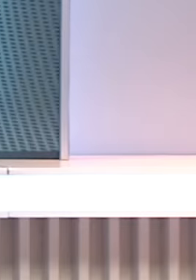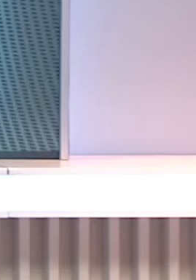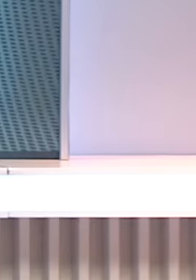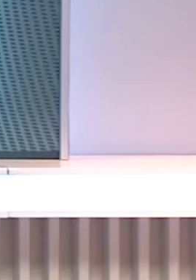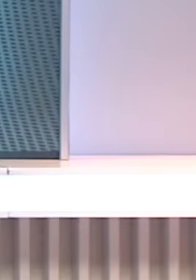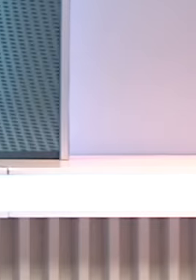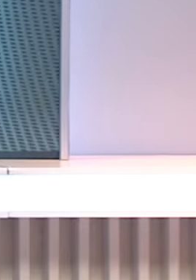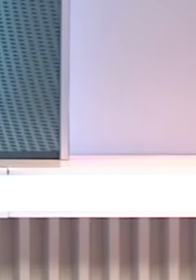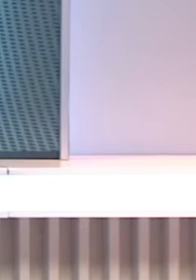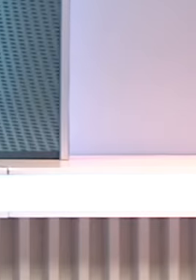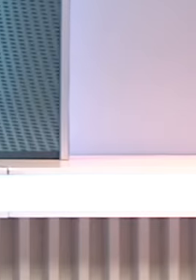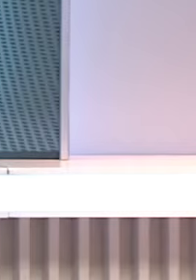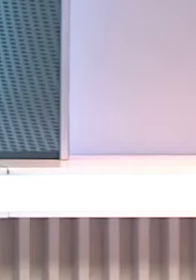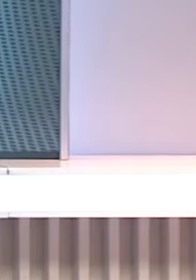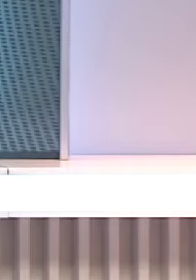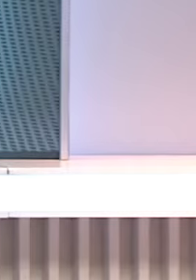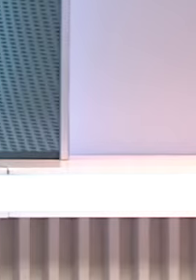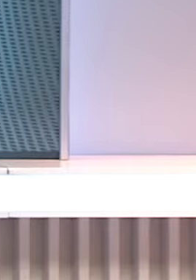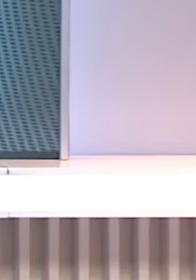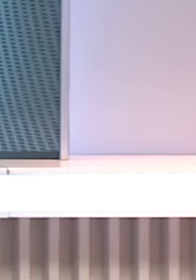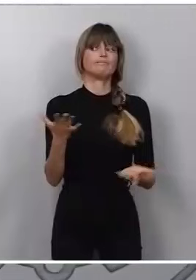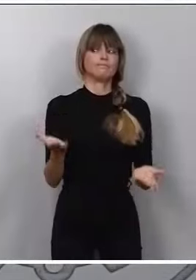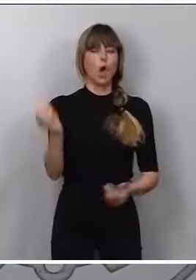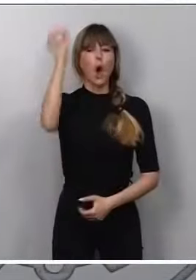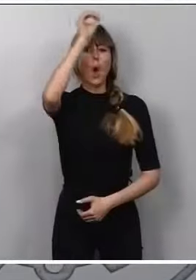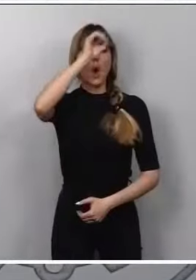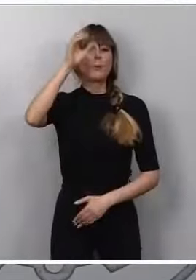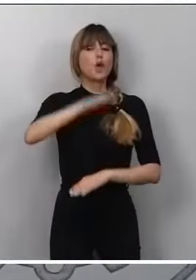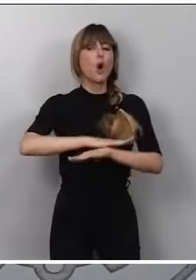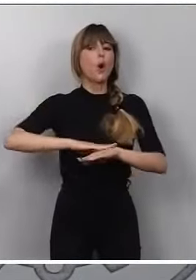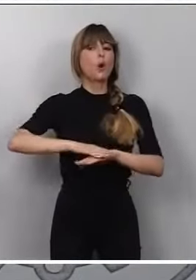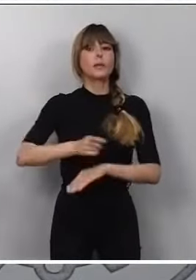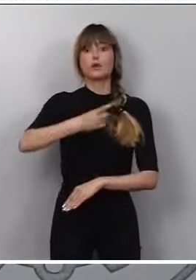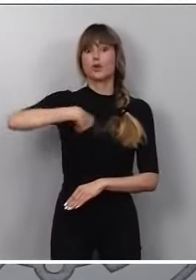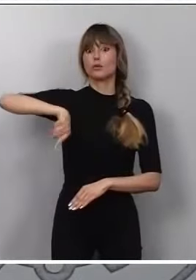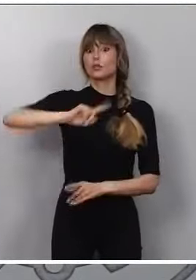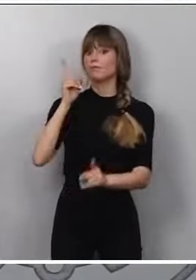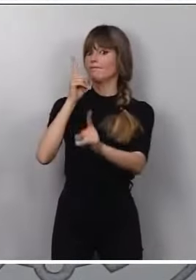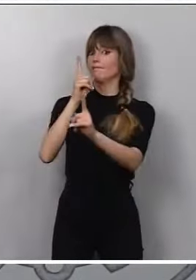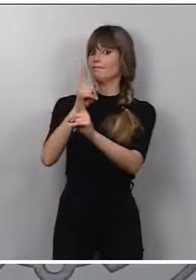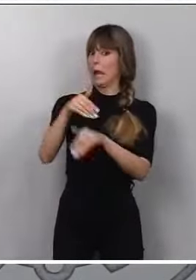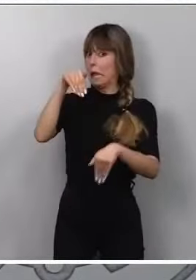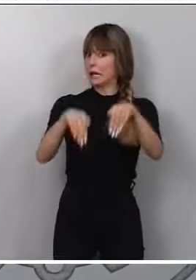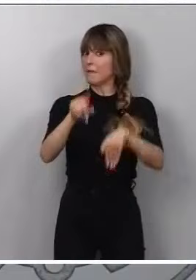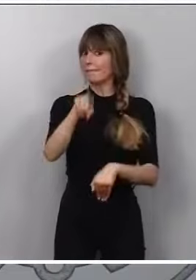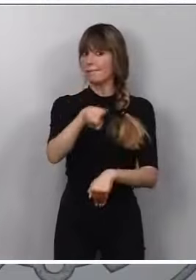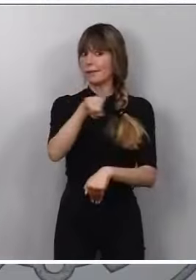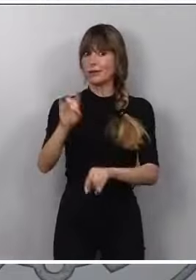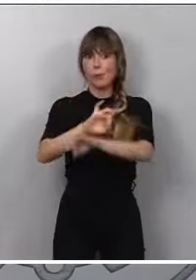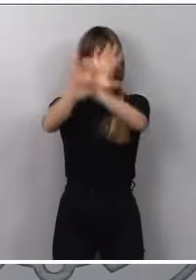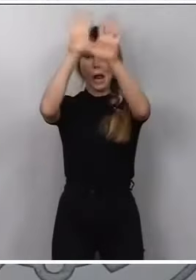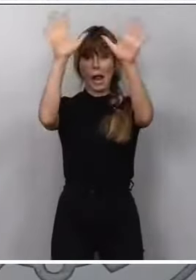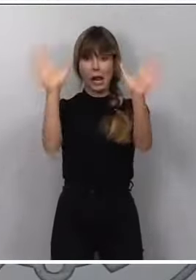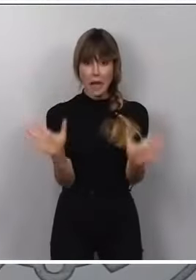nuevamente los separatistas catalanes. De hecho, con el regreso de Puigdemont a España, están hablando ya